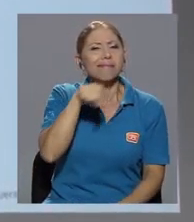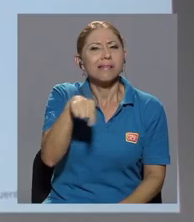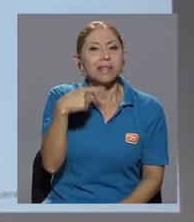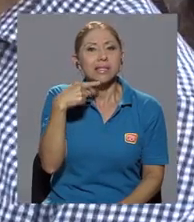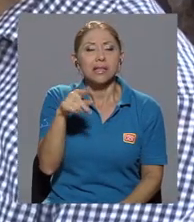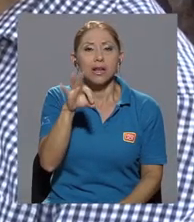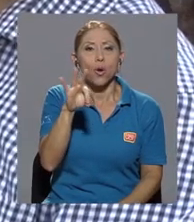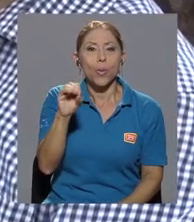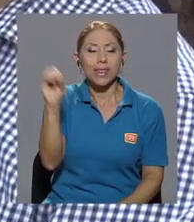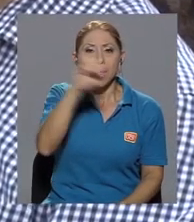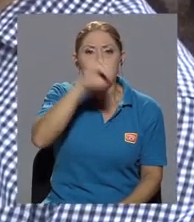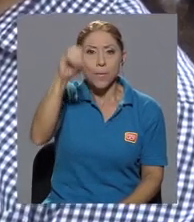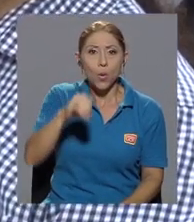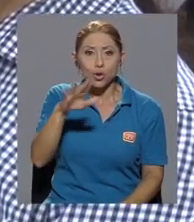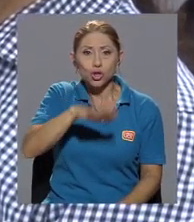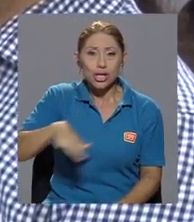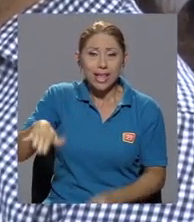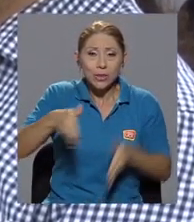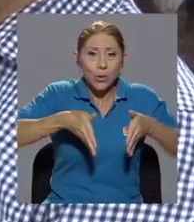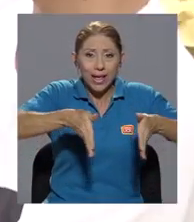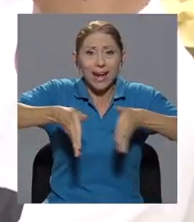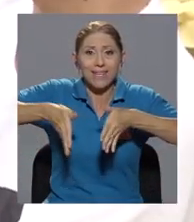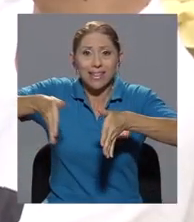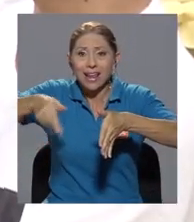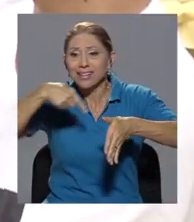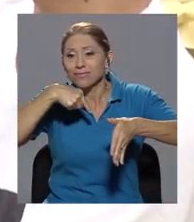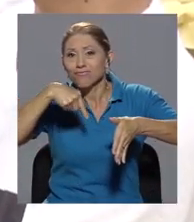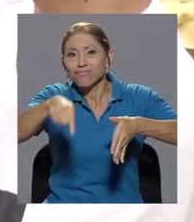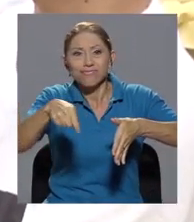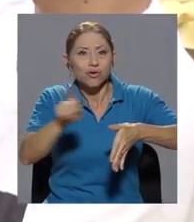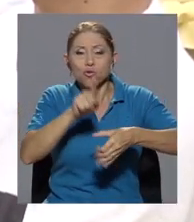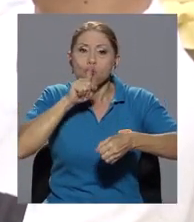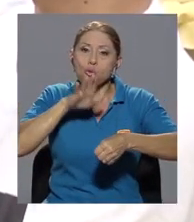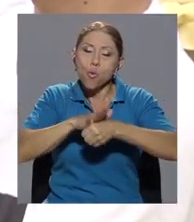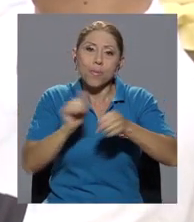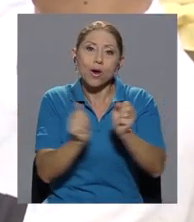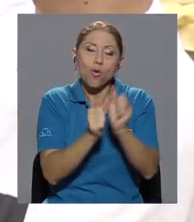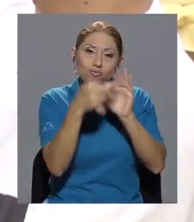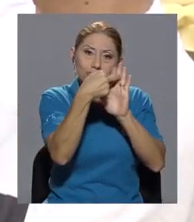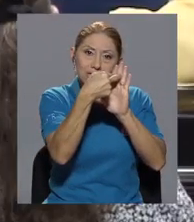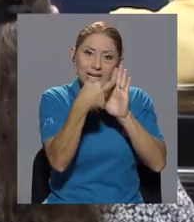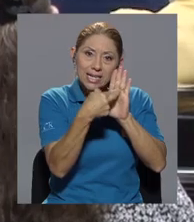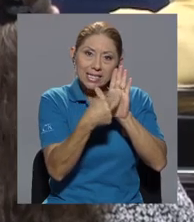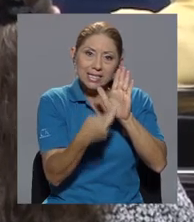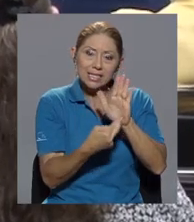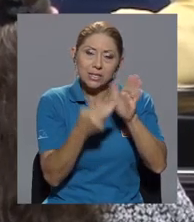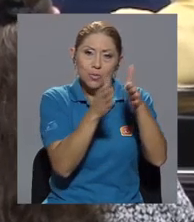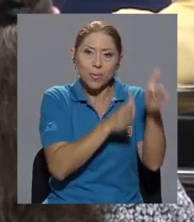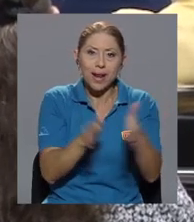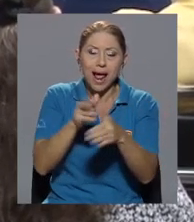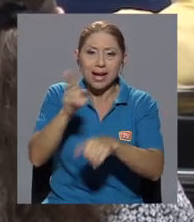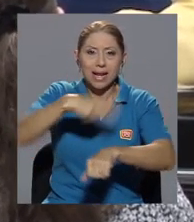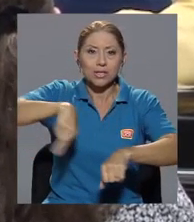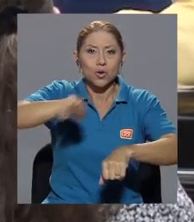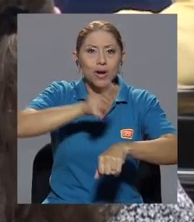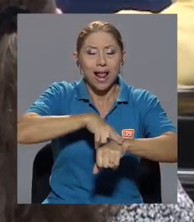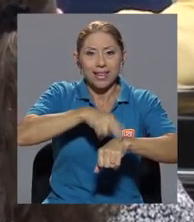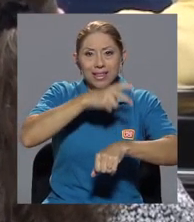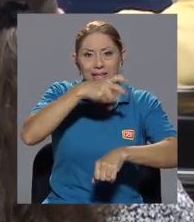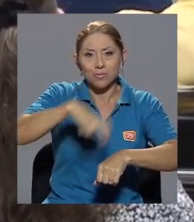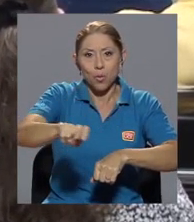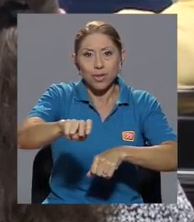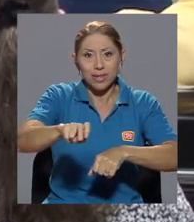de la red de alta capacidad de carreteras no cumple con los parámetros del Plan Nacional de Transporte, en cuanto al número de carriles.